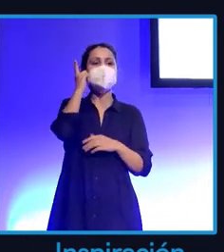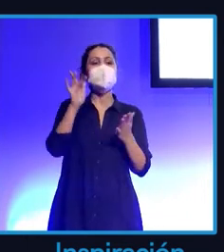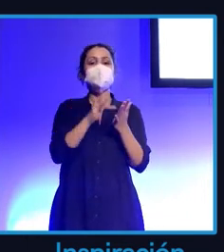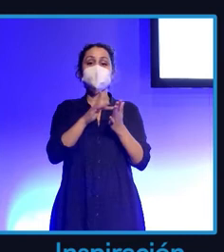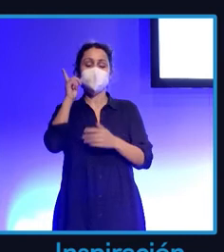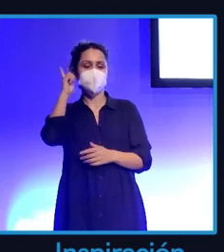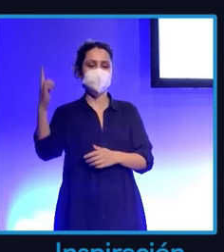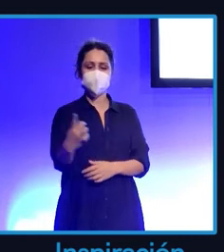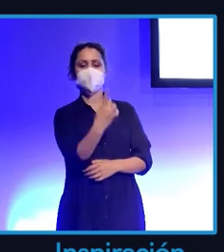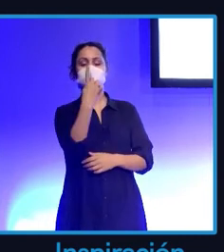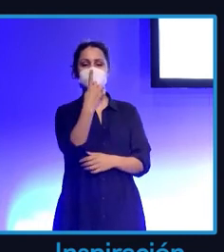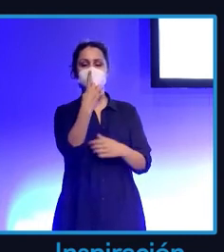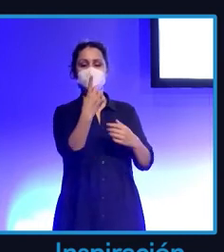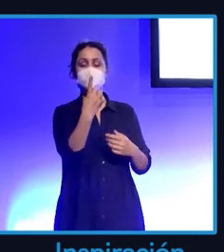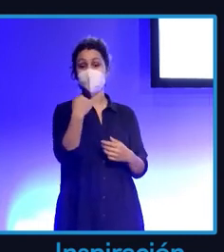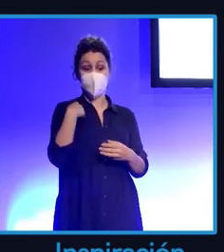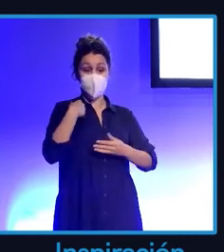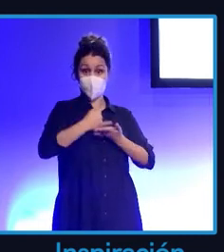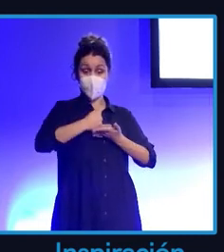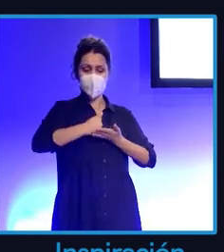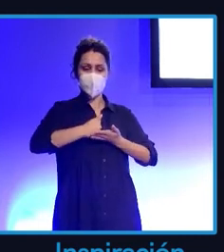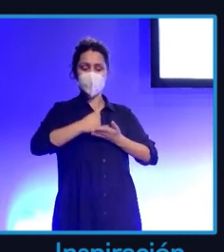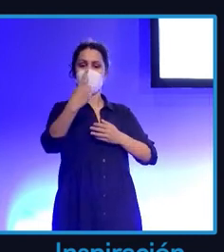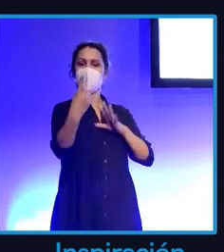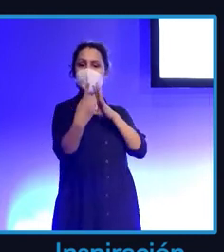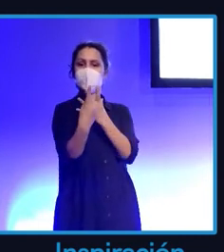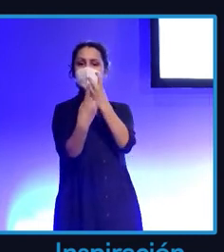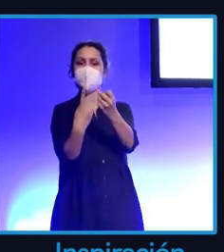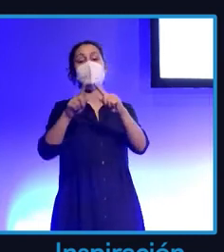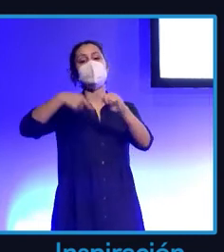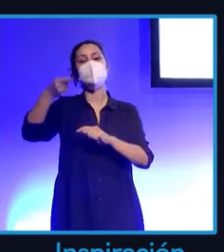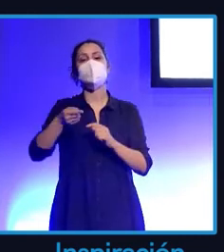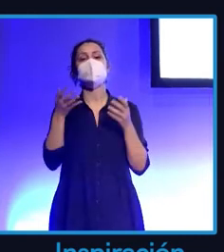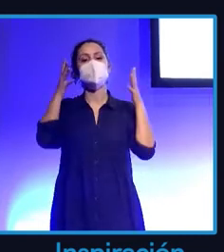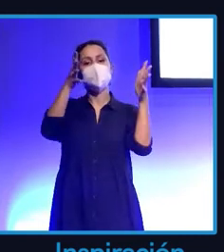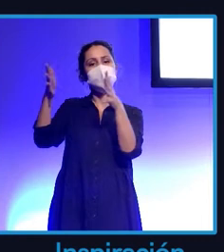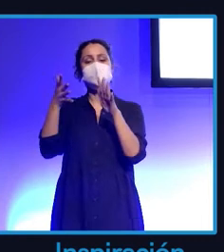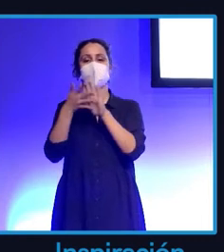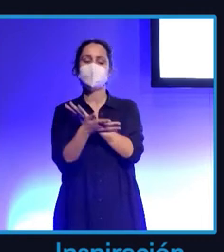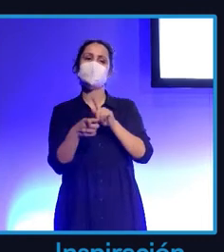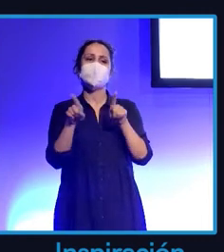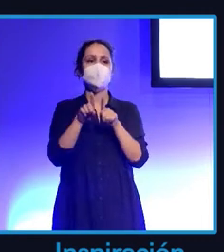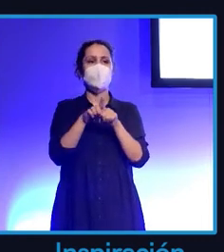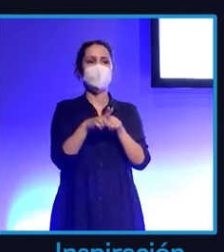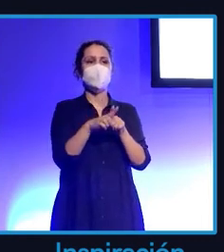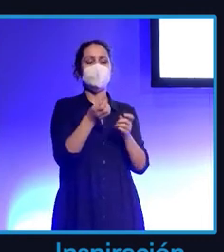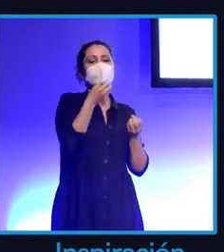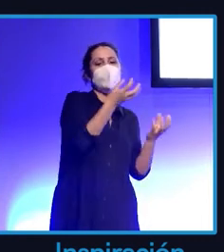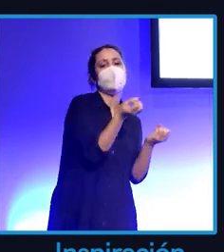lo pruebo, tú me ves cómo lo estoy probando y luego te lo recomiendo. Es un poco por el boca a boca llevado al móvil.